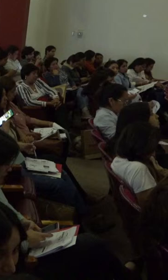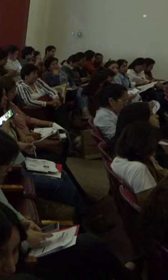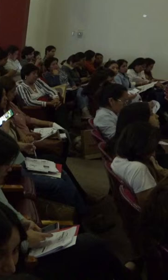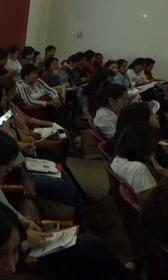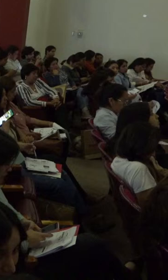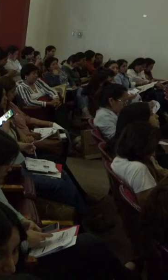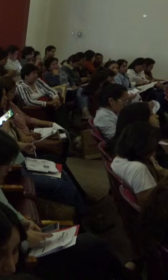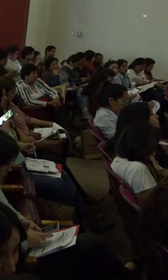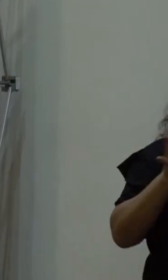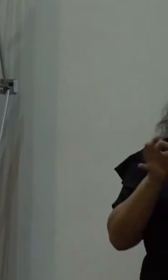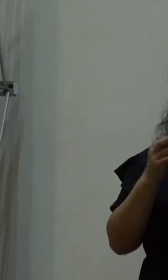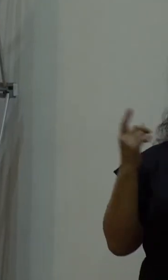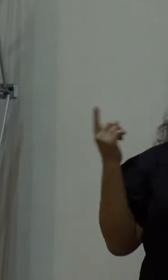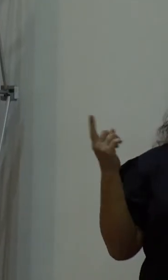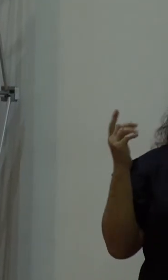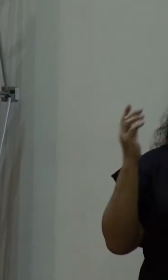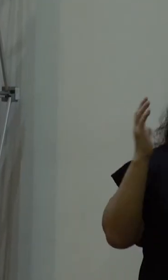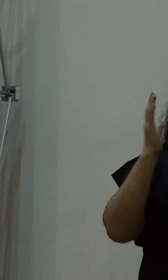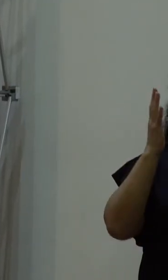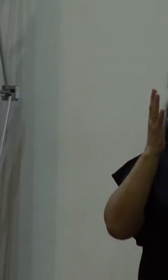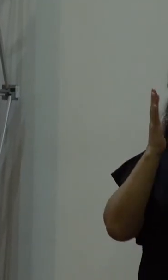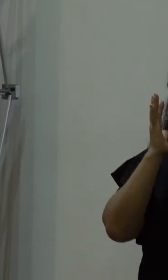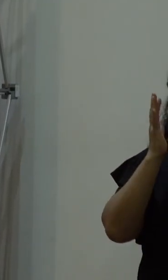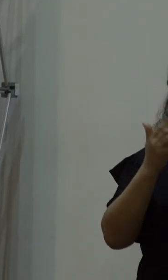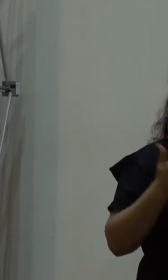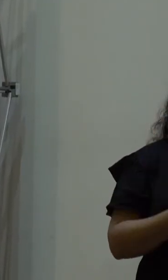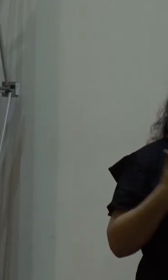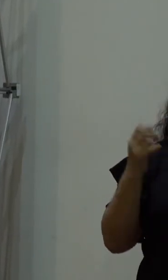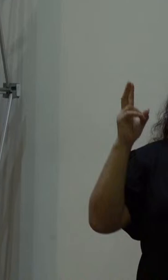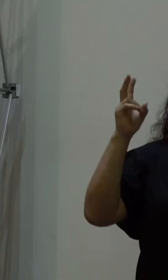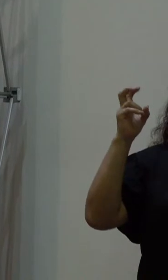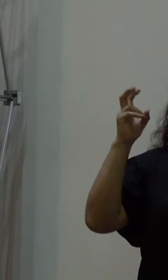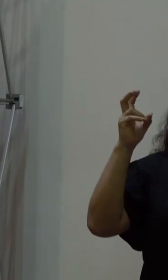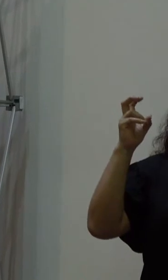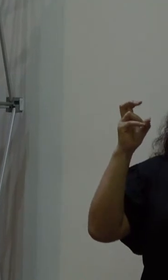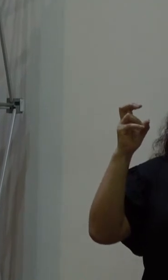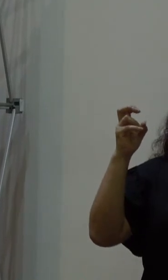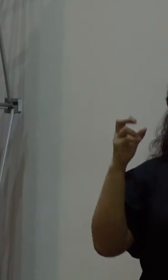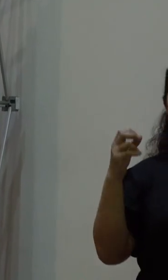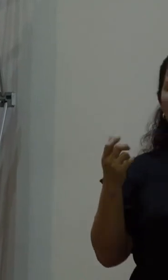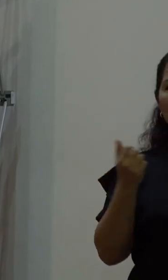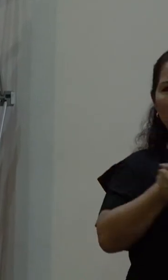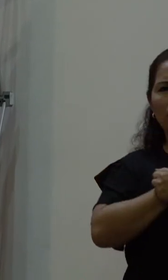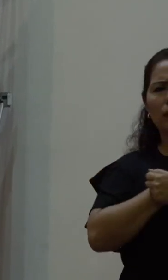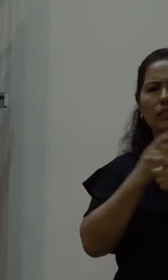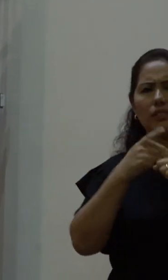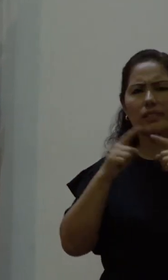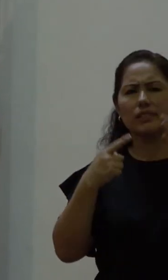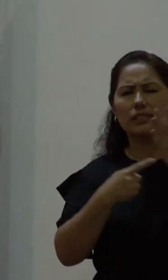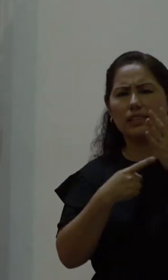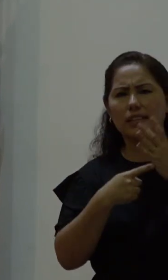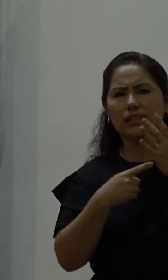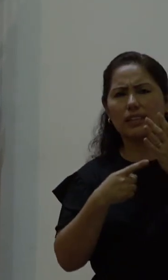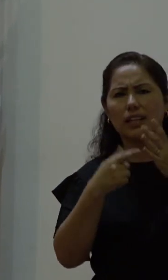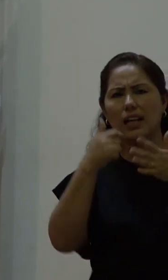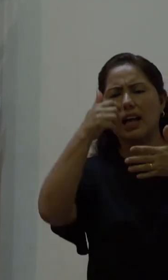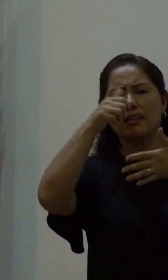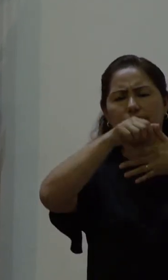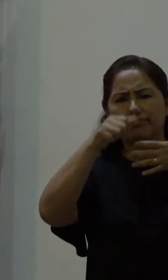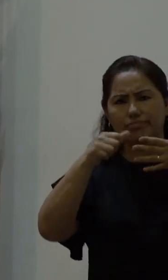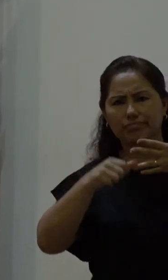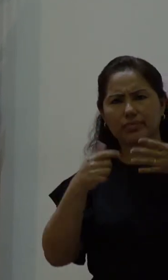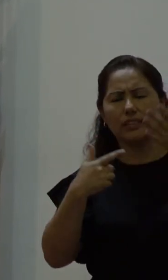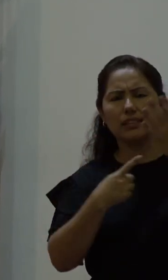dictar esta ponencia que tiene por título Aspectos Técnicos en la Implementación de Lactarios. Es